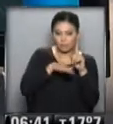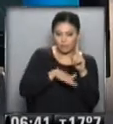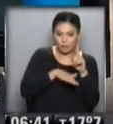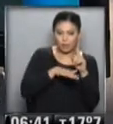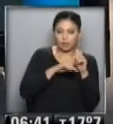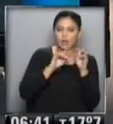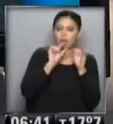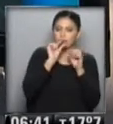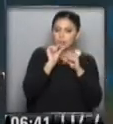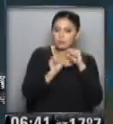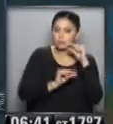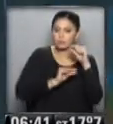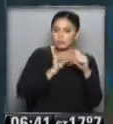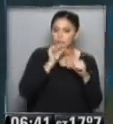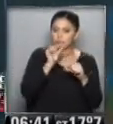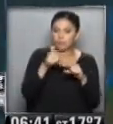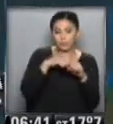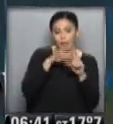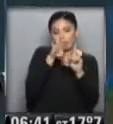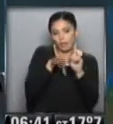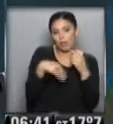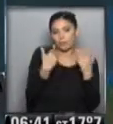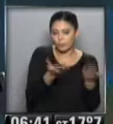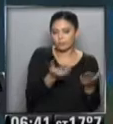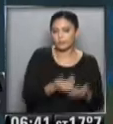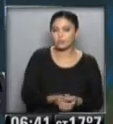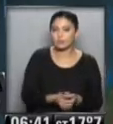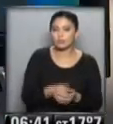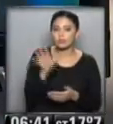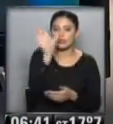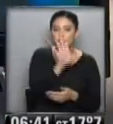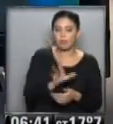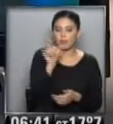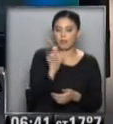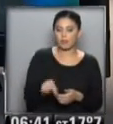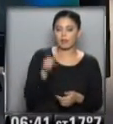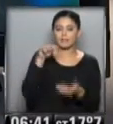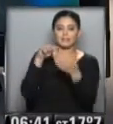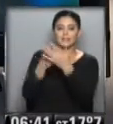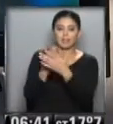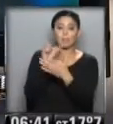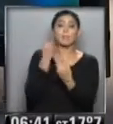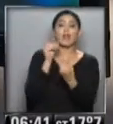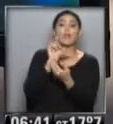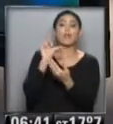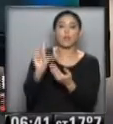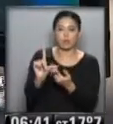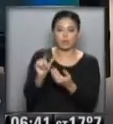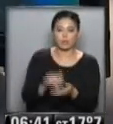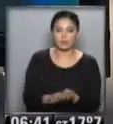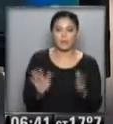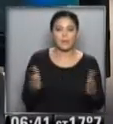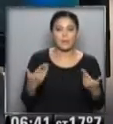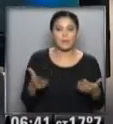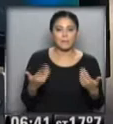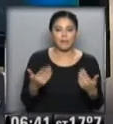lentamente... ...y nos va a traer el descenso de temperatura... ...en la zona central del país... ...para el lunes... ...vamos, las que